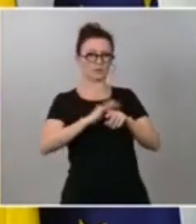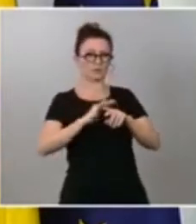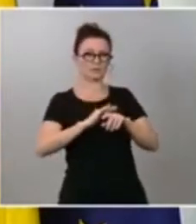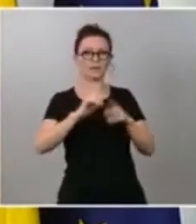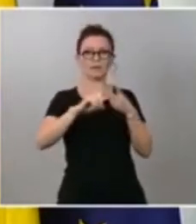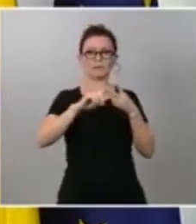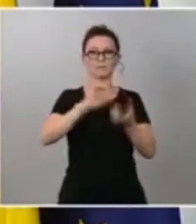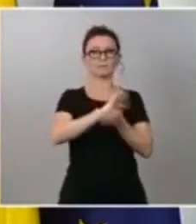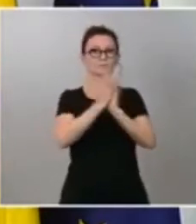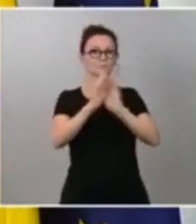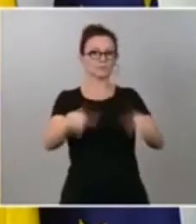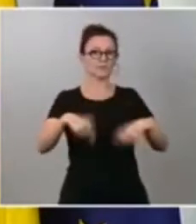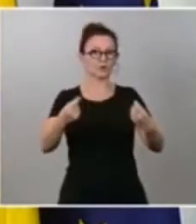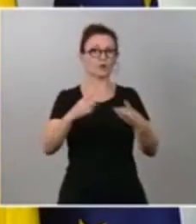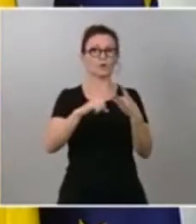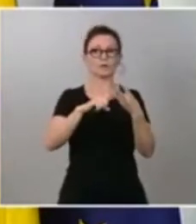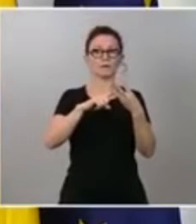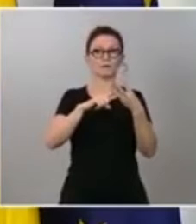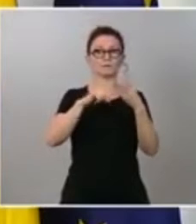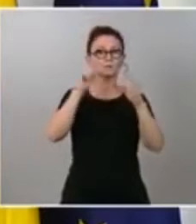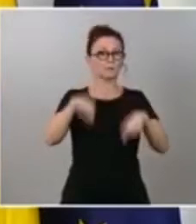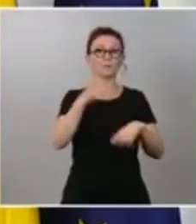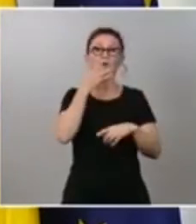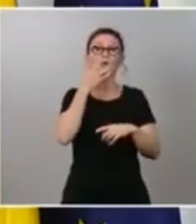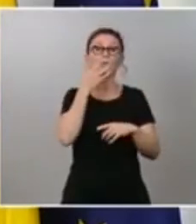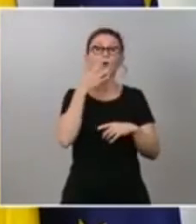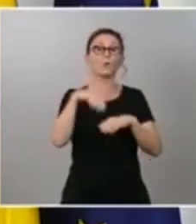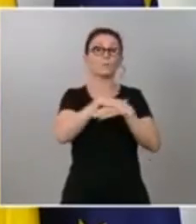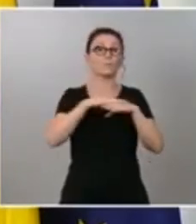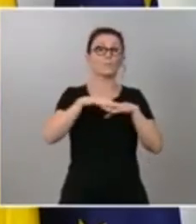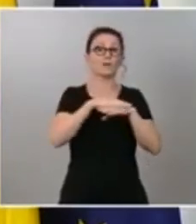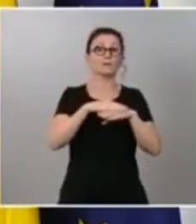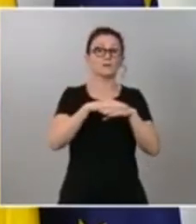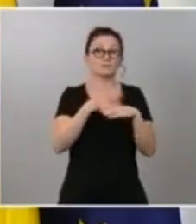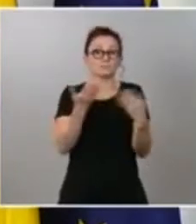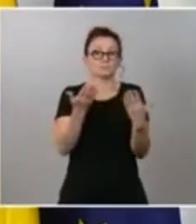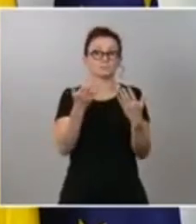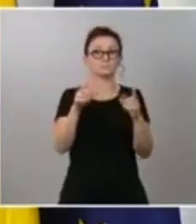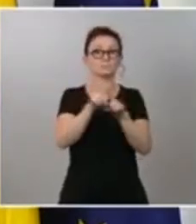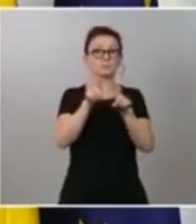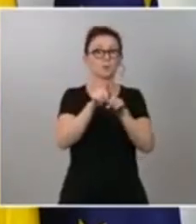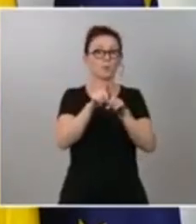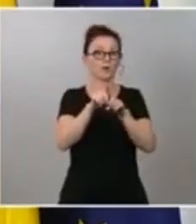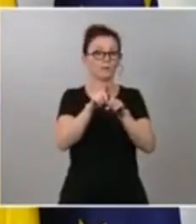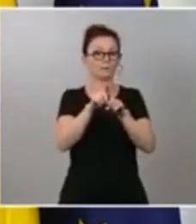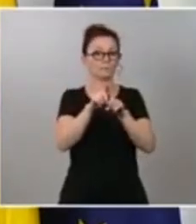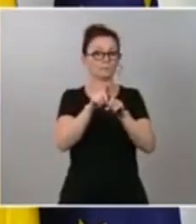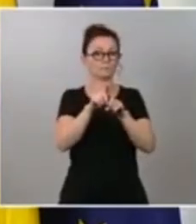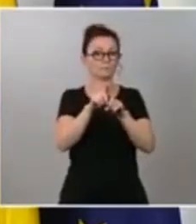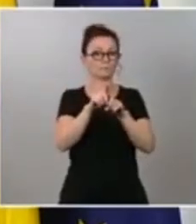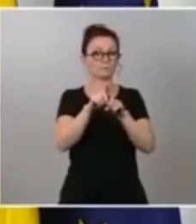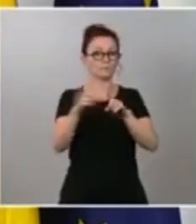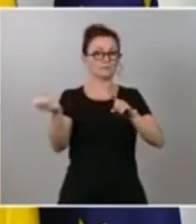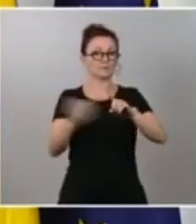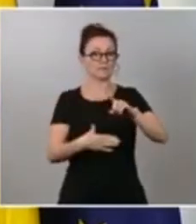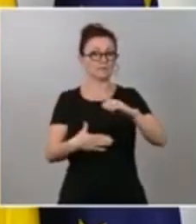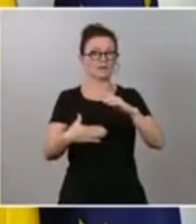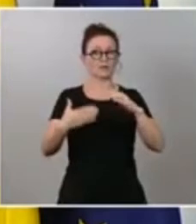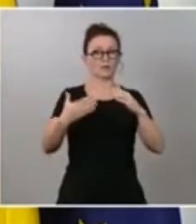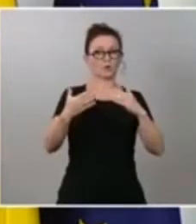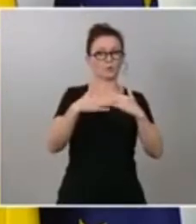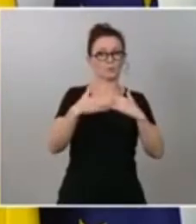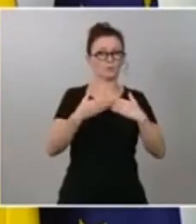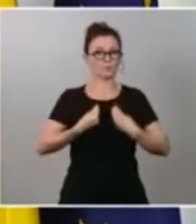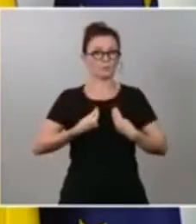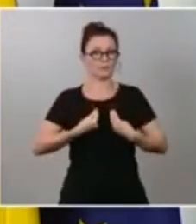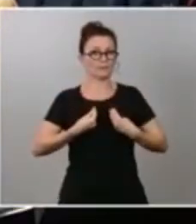estructural es el ingreso mínimo vital es una transformación estructural porque una de las recomendaciones que siempre nos había hecho Europa era